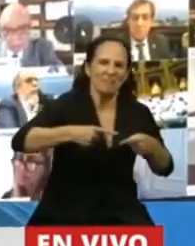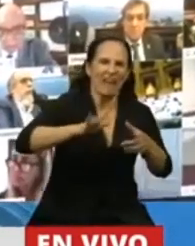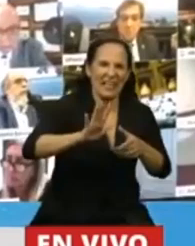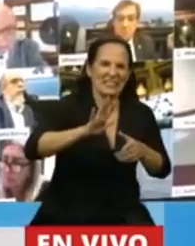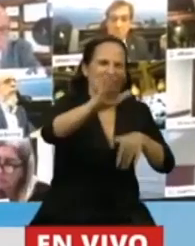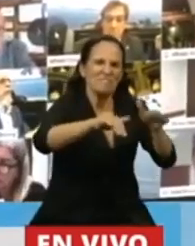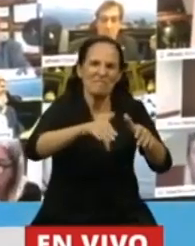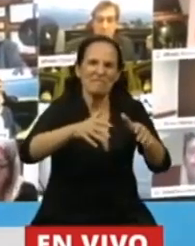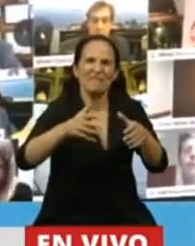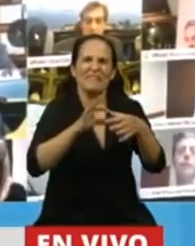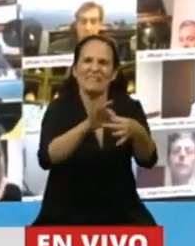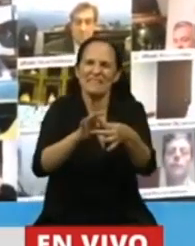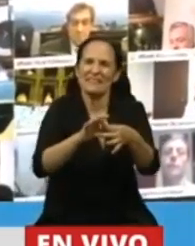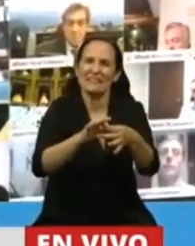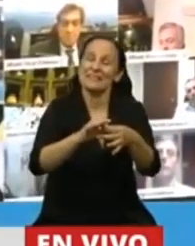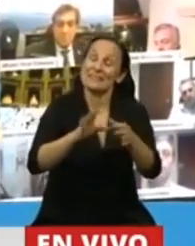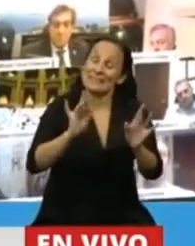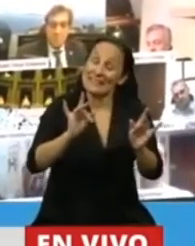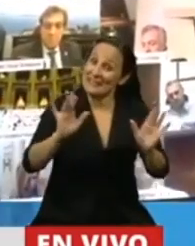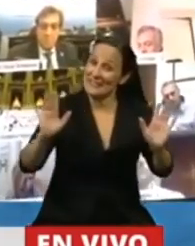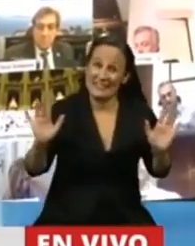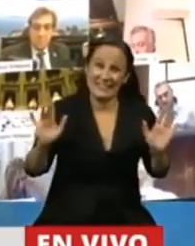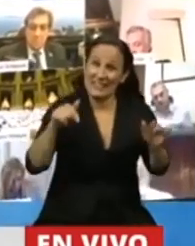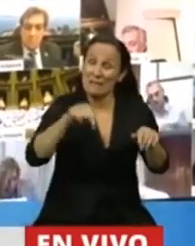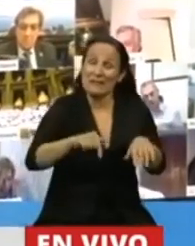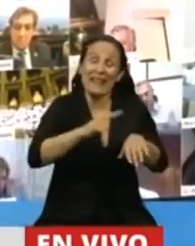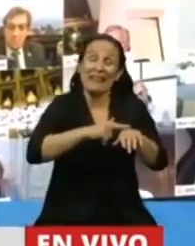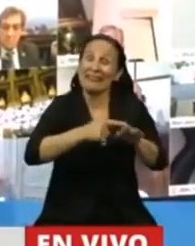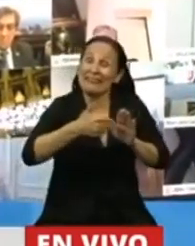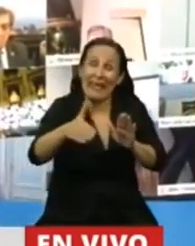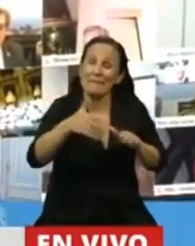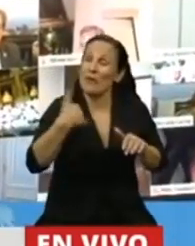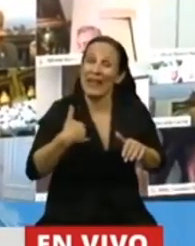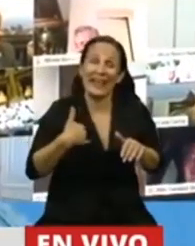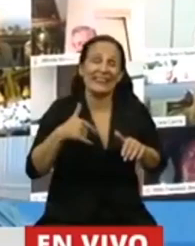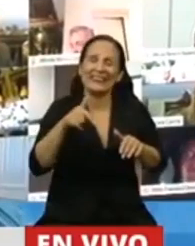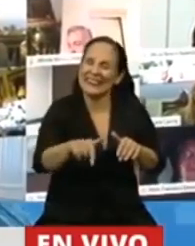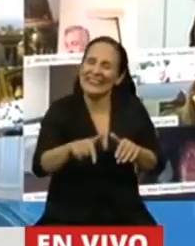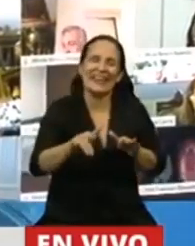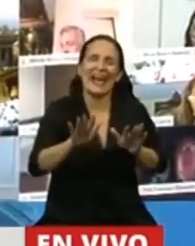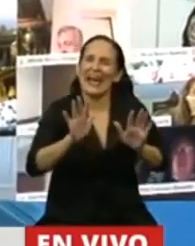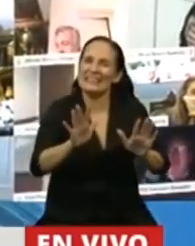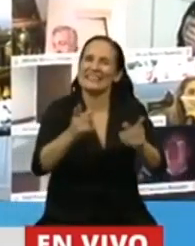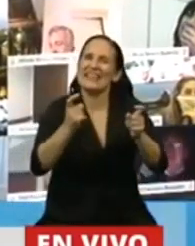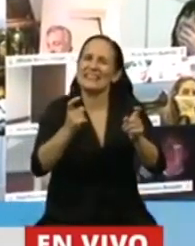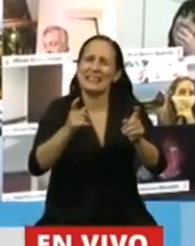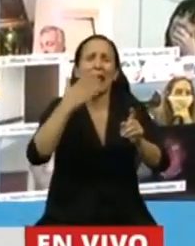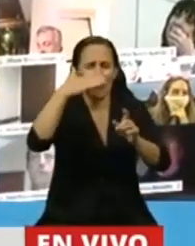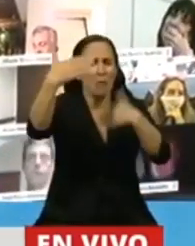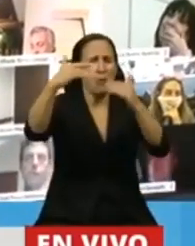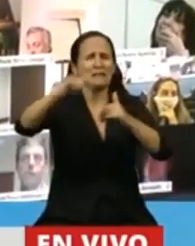que demanda este tiempo en la Argentina. Ya habrá tiempo para competir.